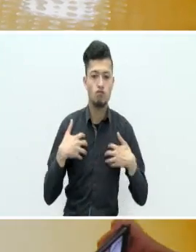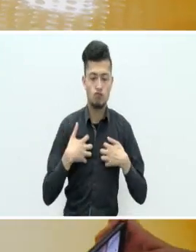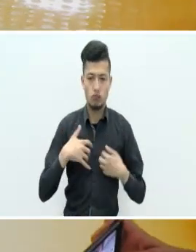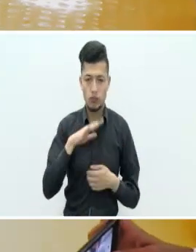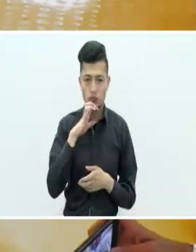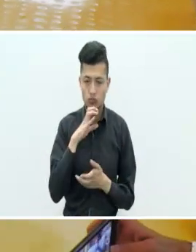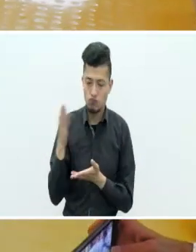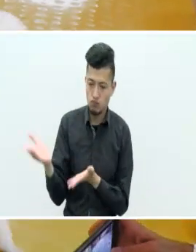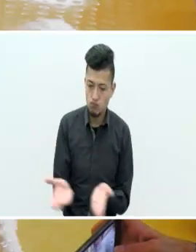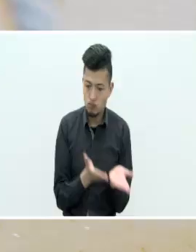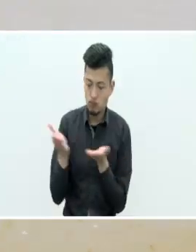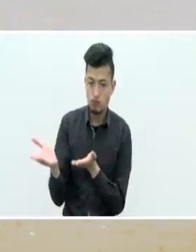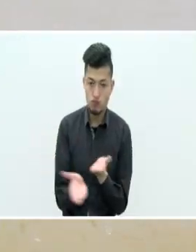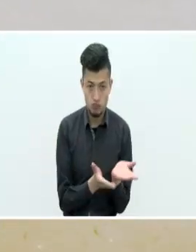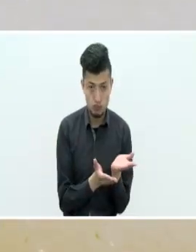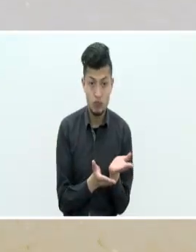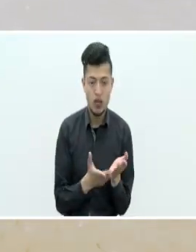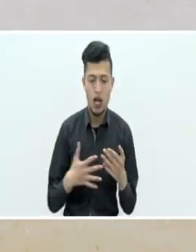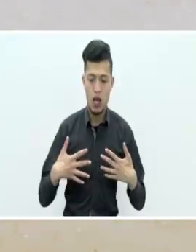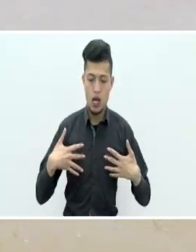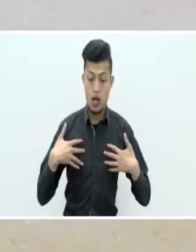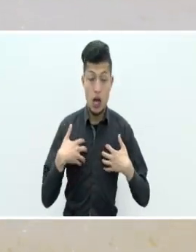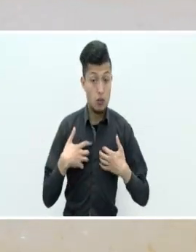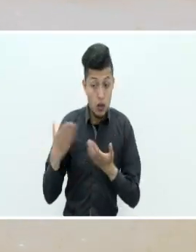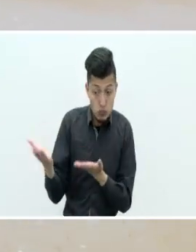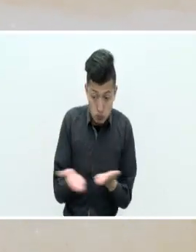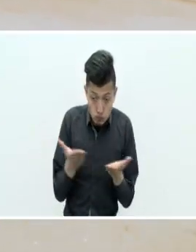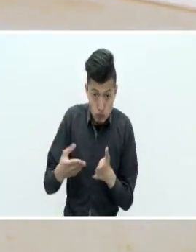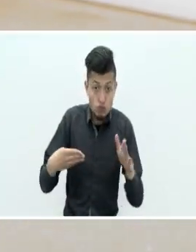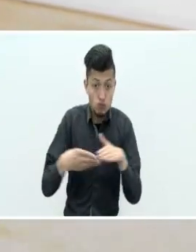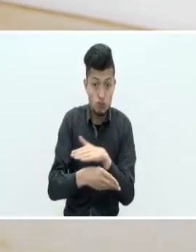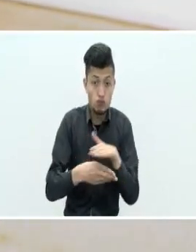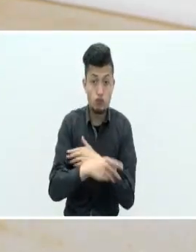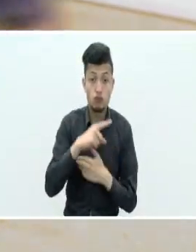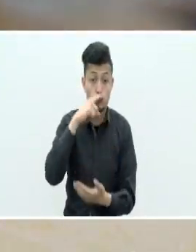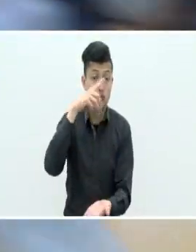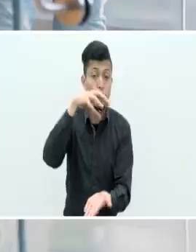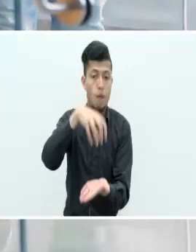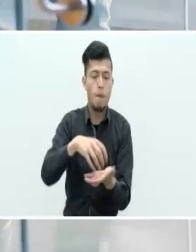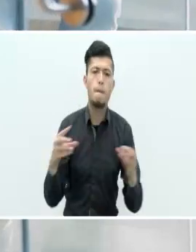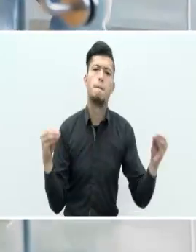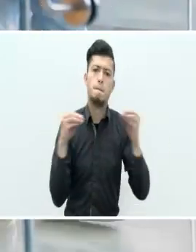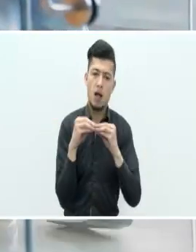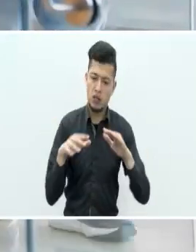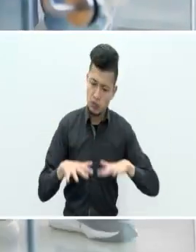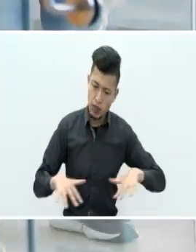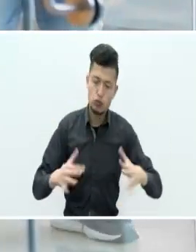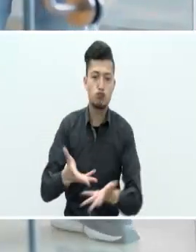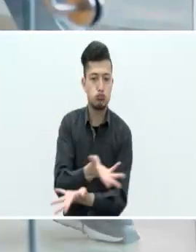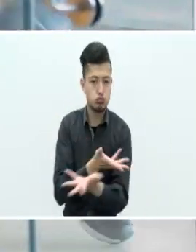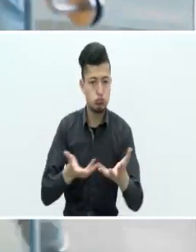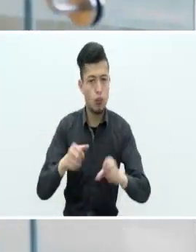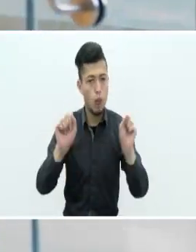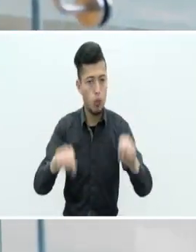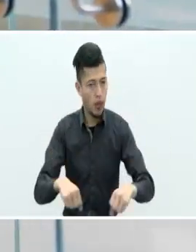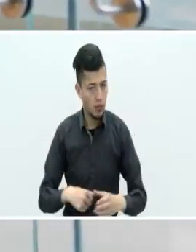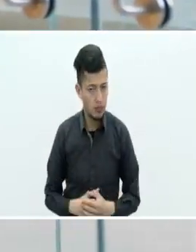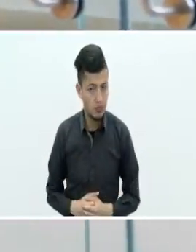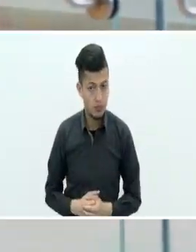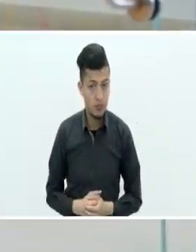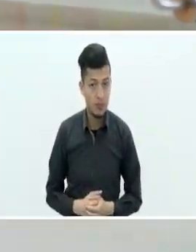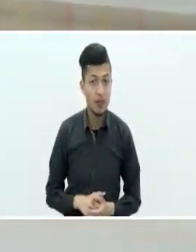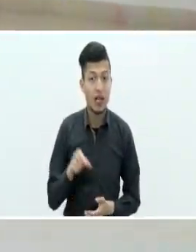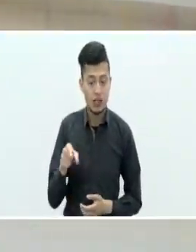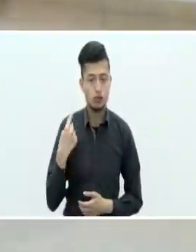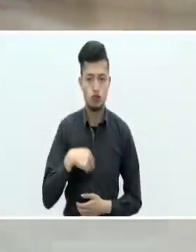se le da permiso a la mascota de que entre al centro comercial, sino que tenga un espacio donde interactuar. Y ahí nosotros estamos